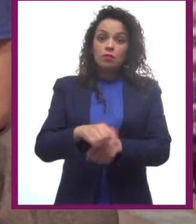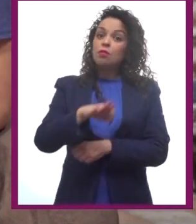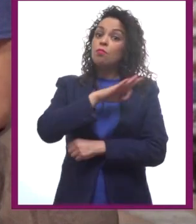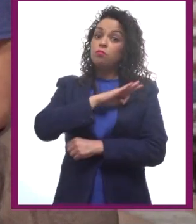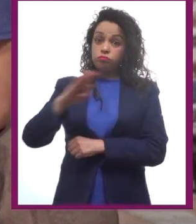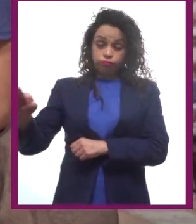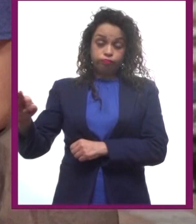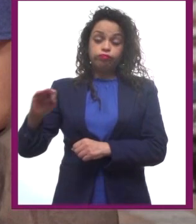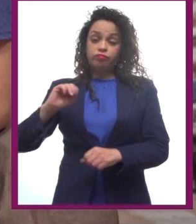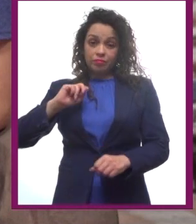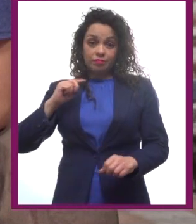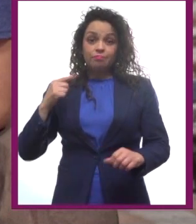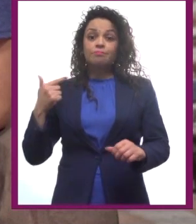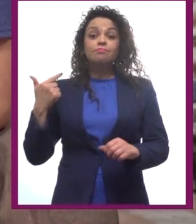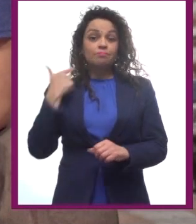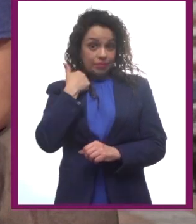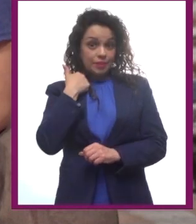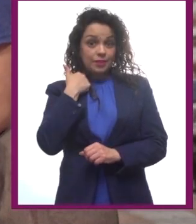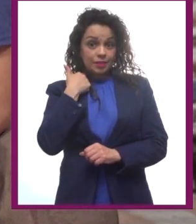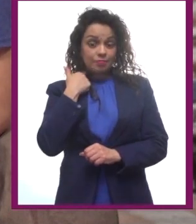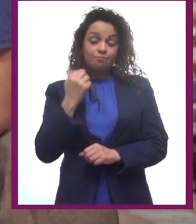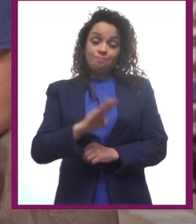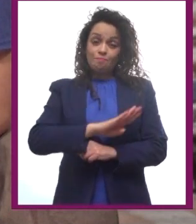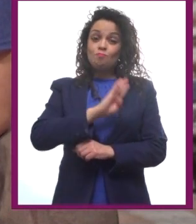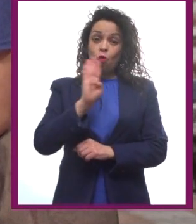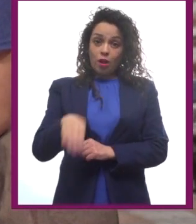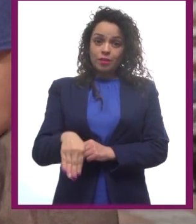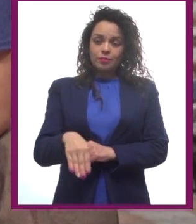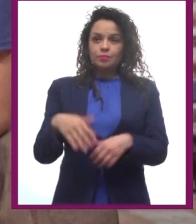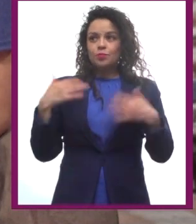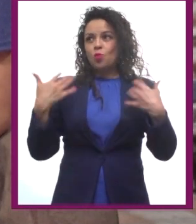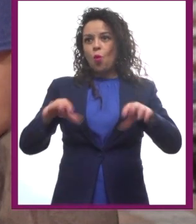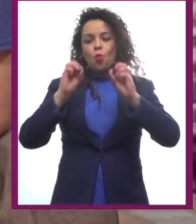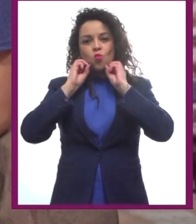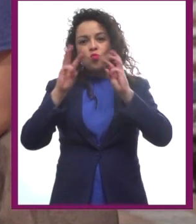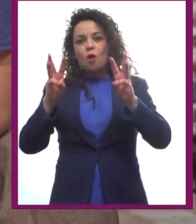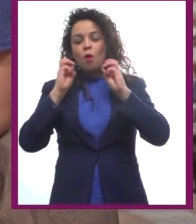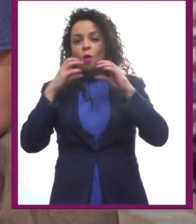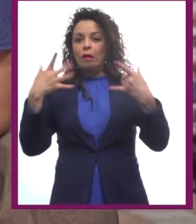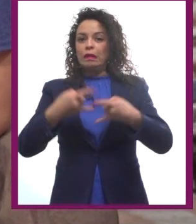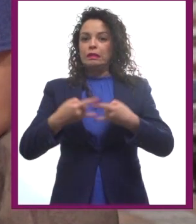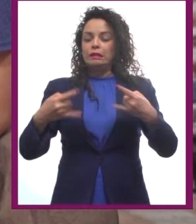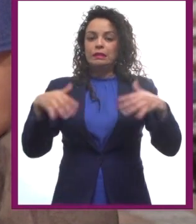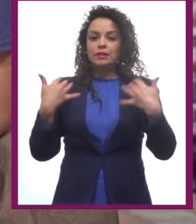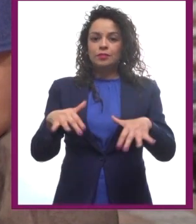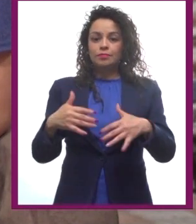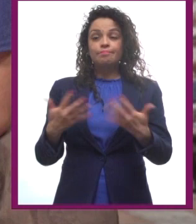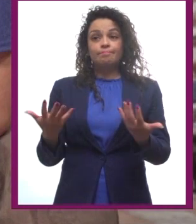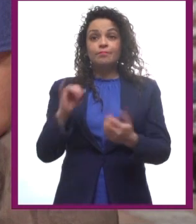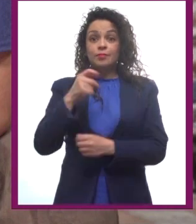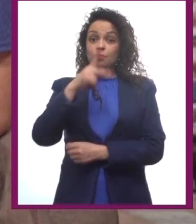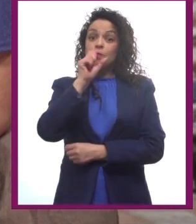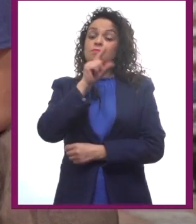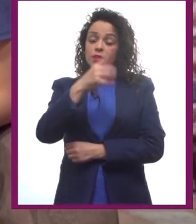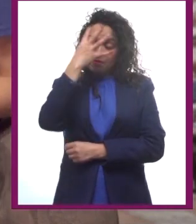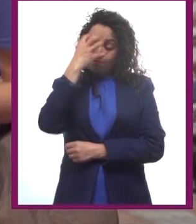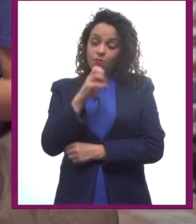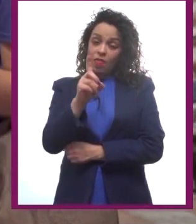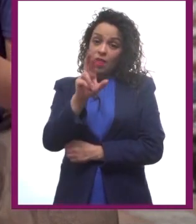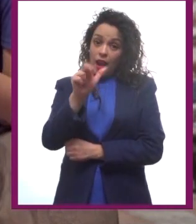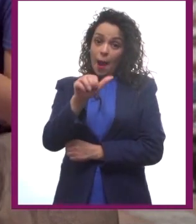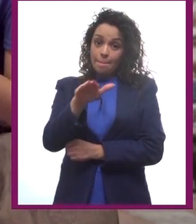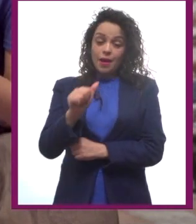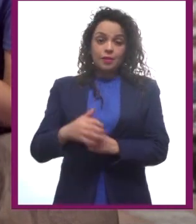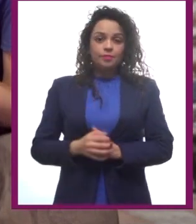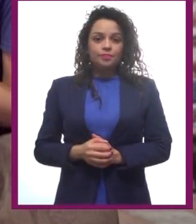la vida. ¡Guau! Vaya historia. Vaya drama. ¿Y